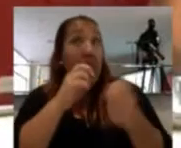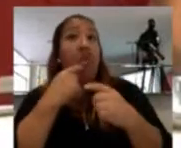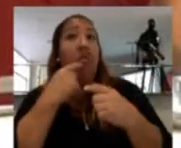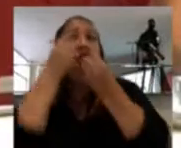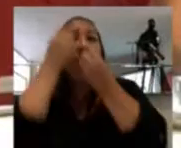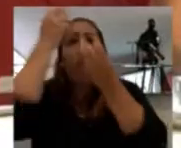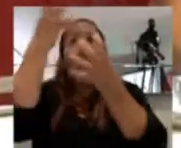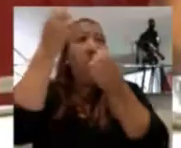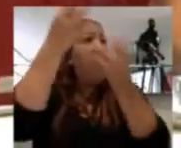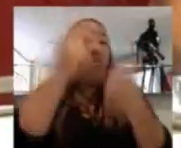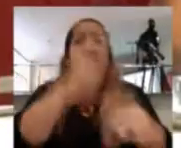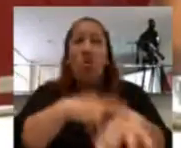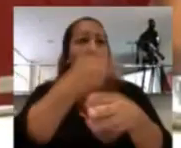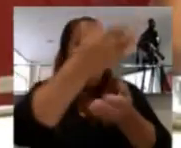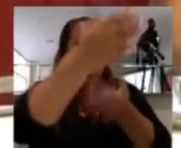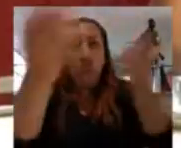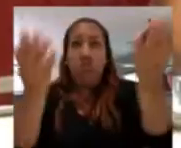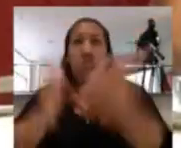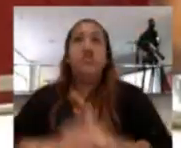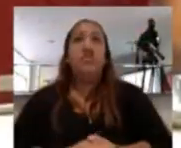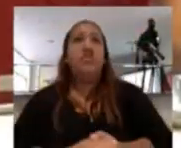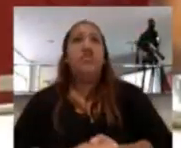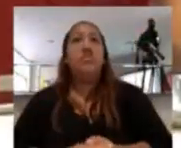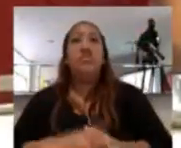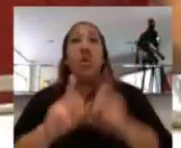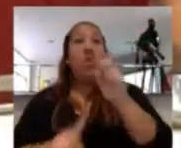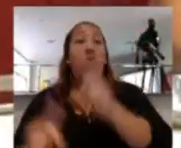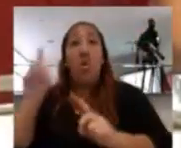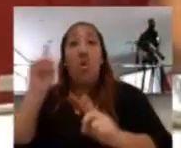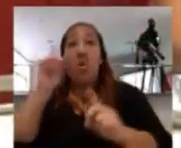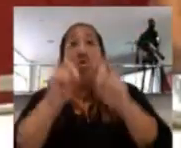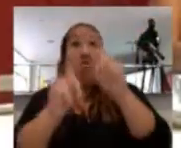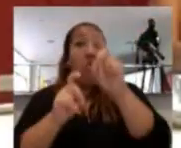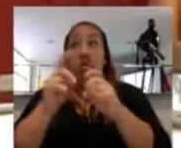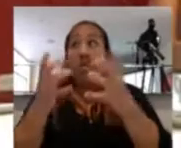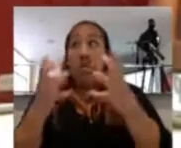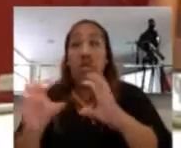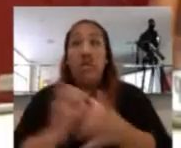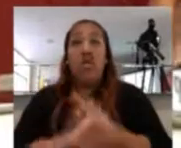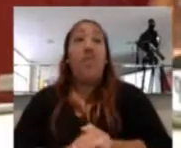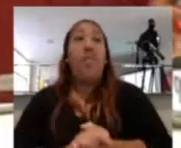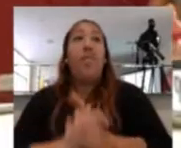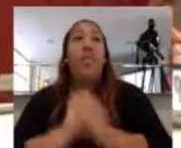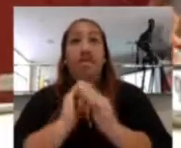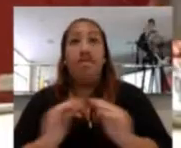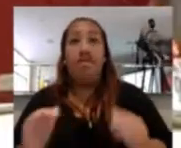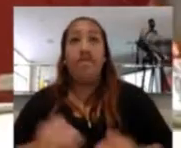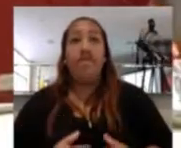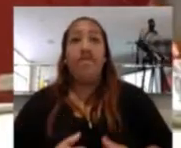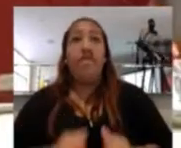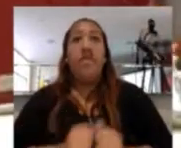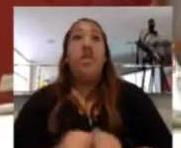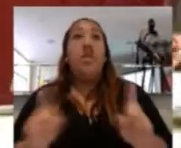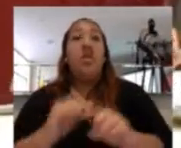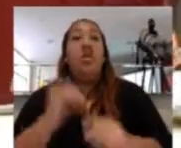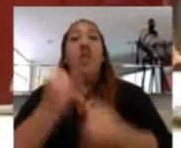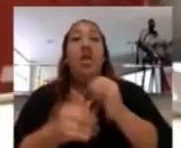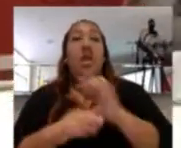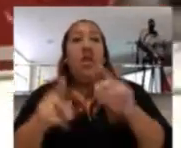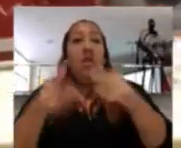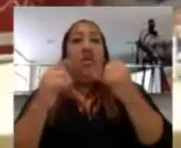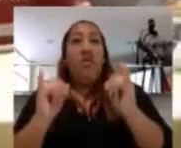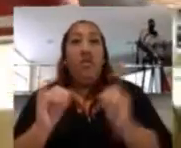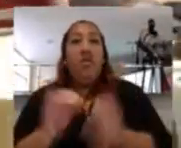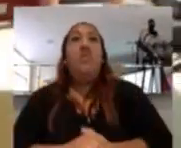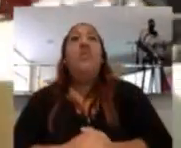elementos, puedo ponerlos a disposición de ustedes. No sé si tienen alguna consulta que quisieran hacer al respecto. Si no, damos por cerrado este